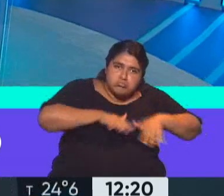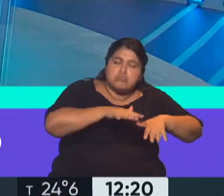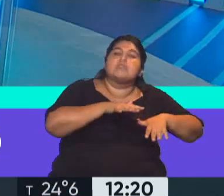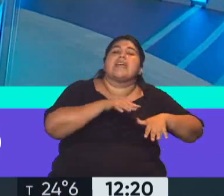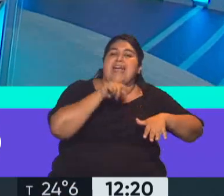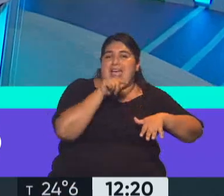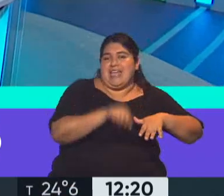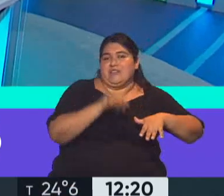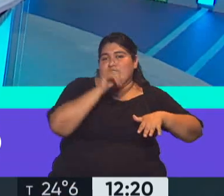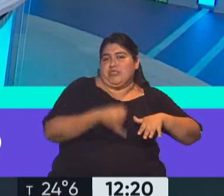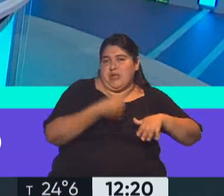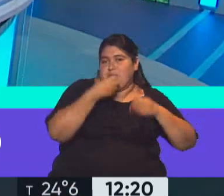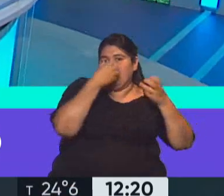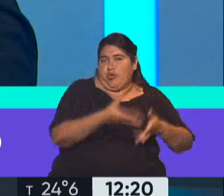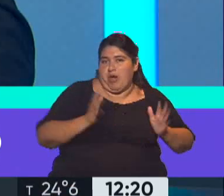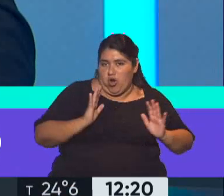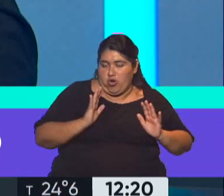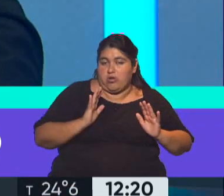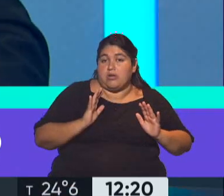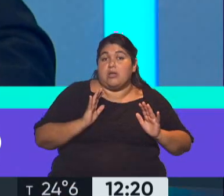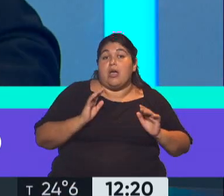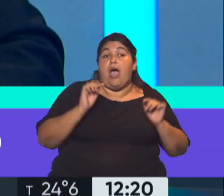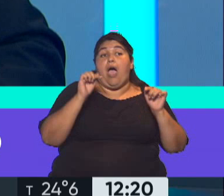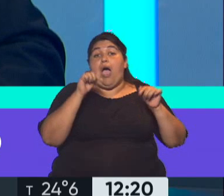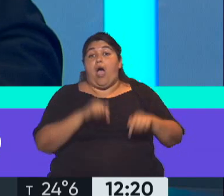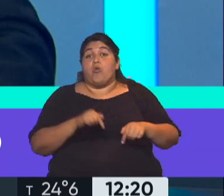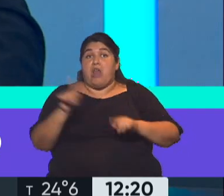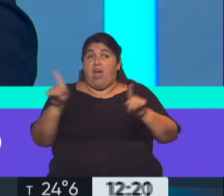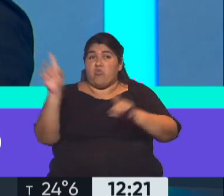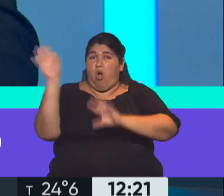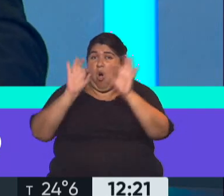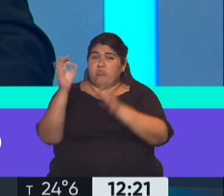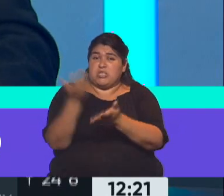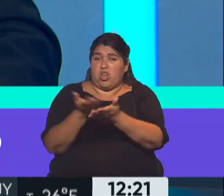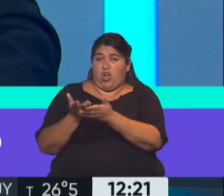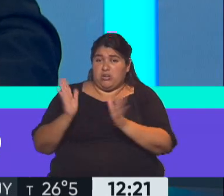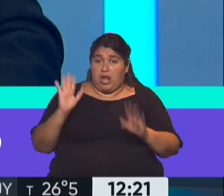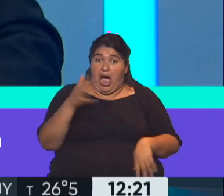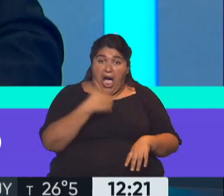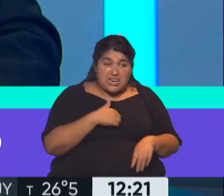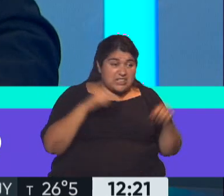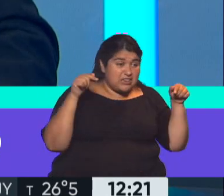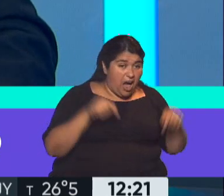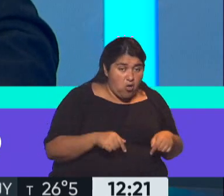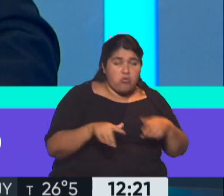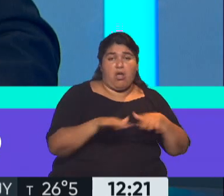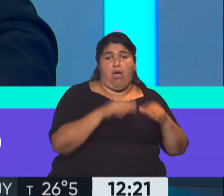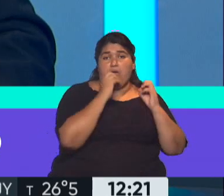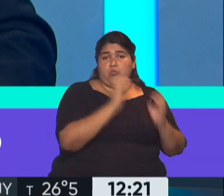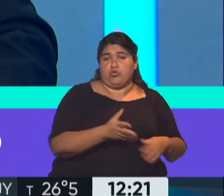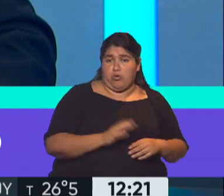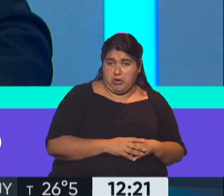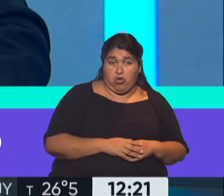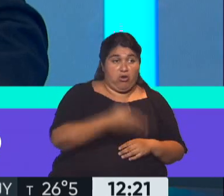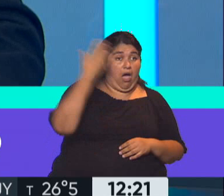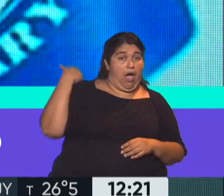y ahora uno diría que, contrariamente a lo que opinan algunos, podría decirse que Argentina tiene hoy mejores condiciones o la mano más libre que